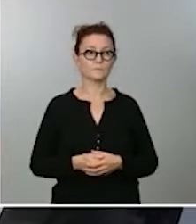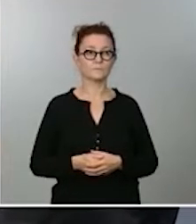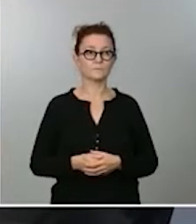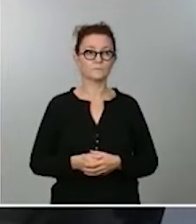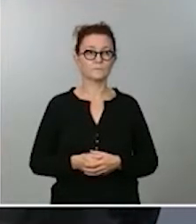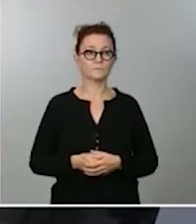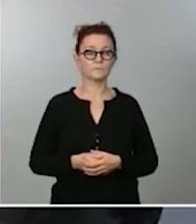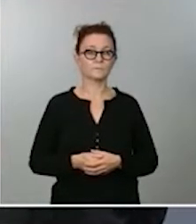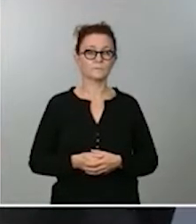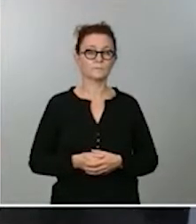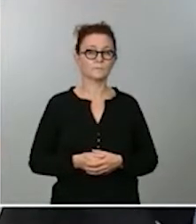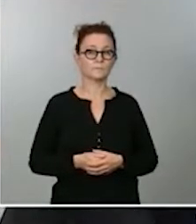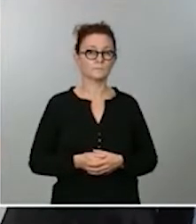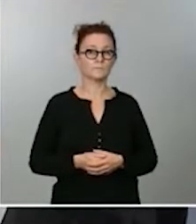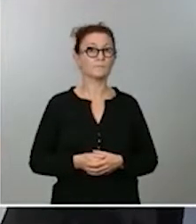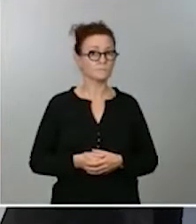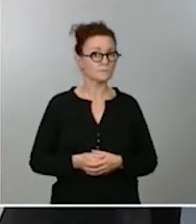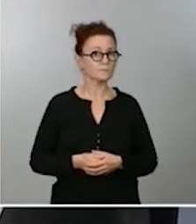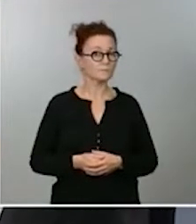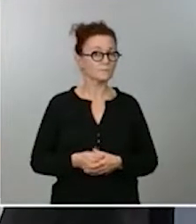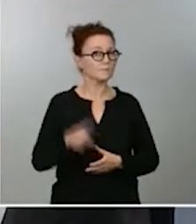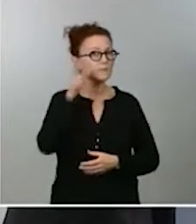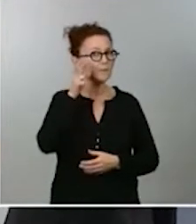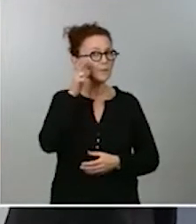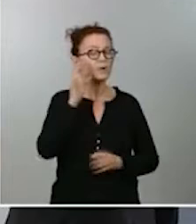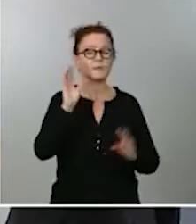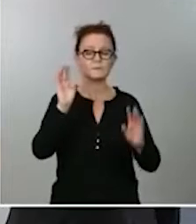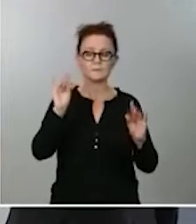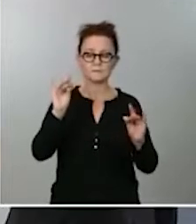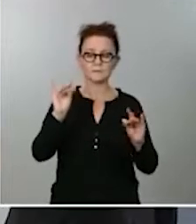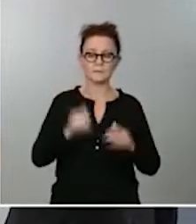si se me oye sí, Íñigo. Sí,